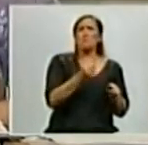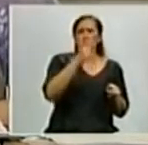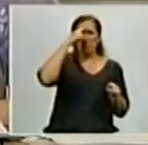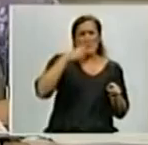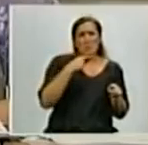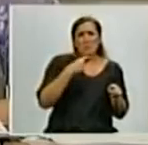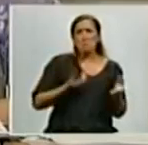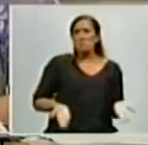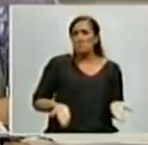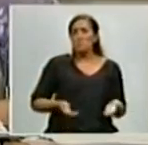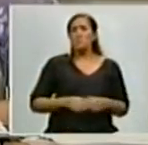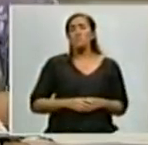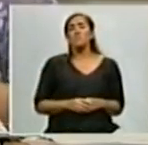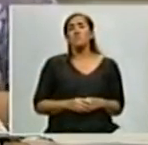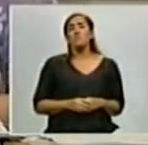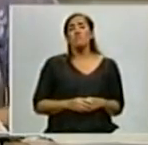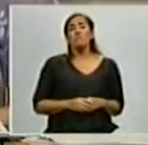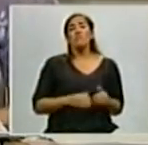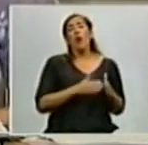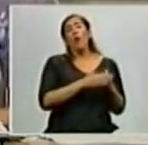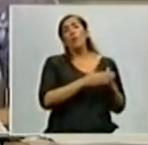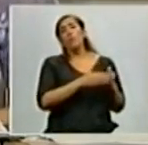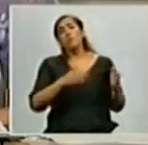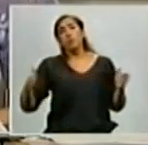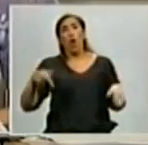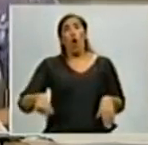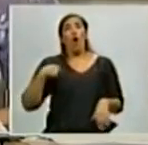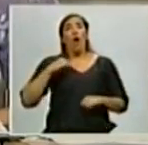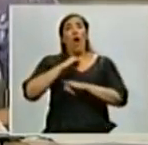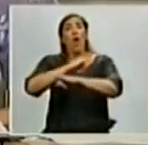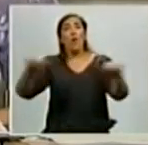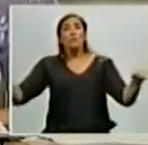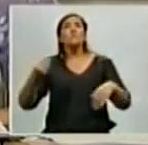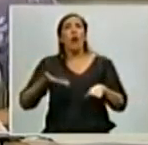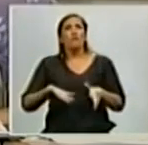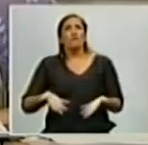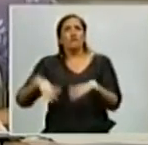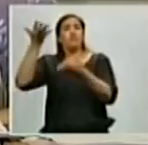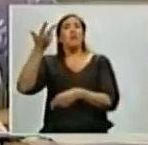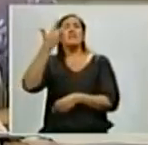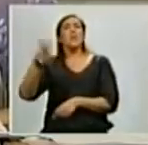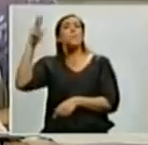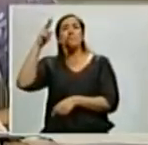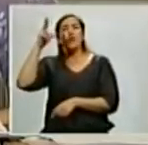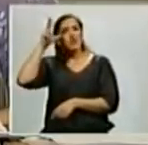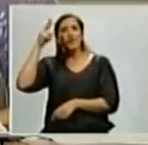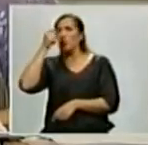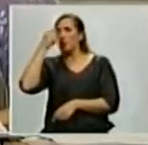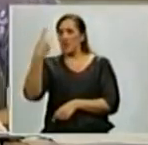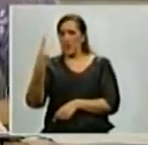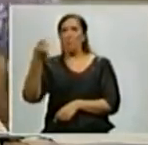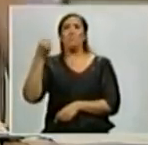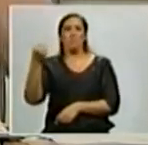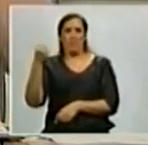por mes. Hoy, con lo que acaba de anunciar, el haber mínimo se eleva a 3.821 pesos por mes.